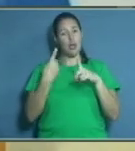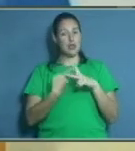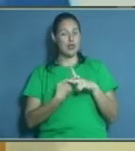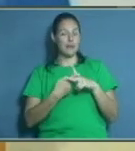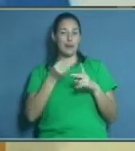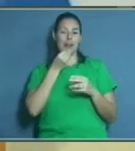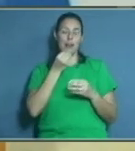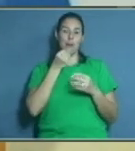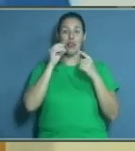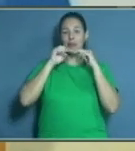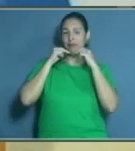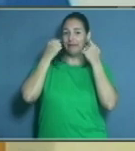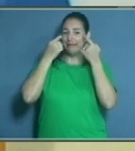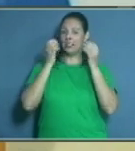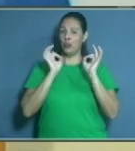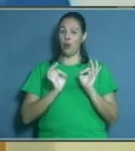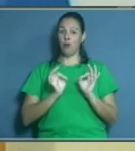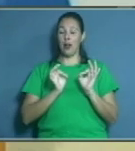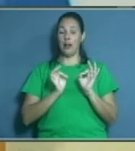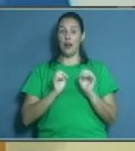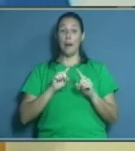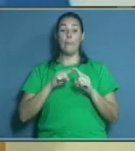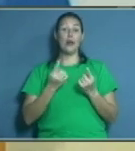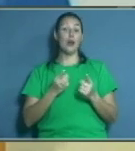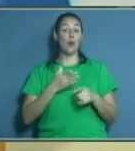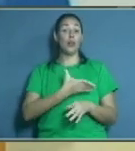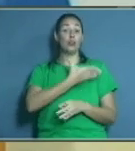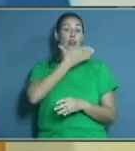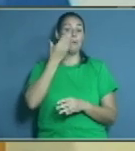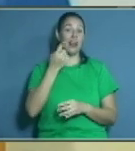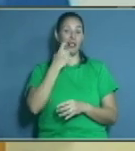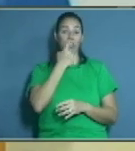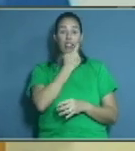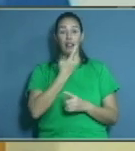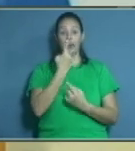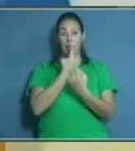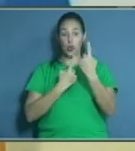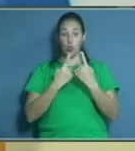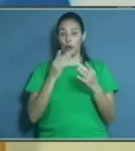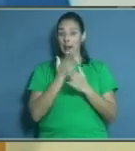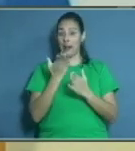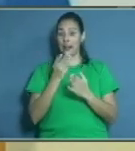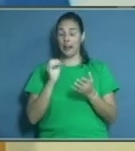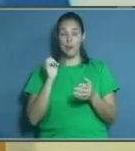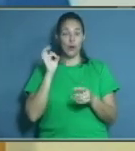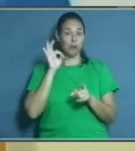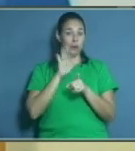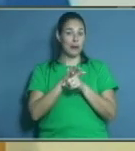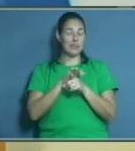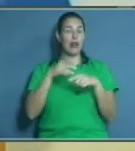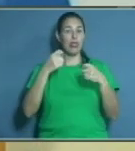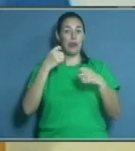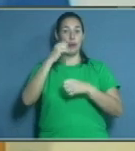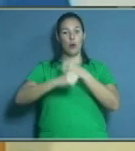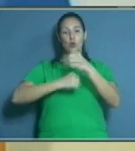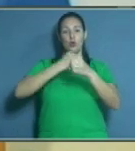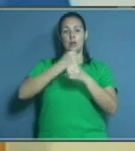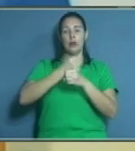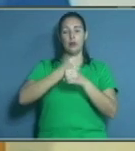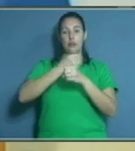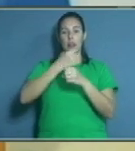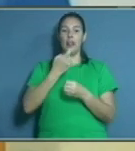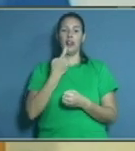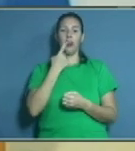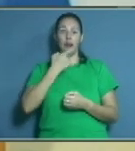el momento en que se pierde un diente en la cavidad bucal, se recomienda el uso de una prótesis dental. Por muchas razones.